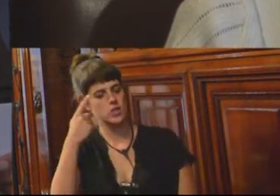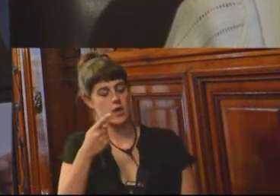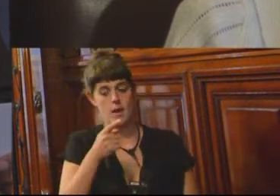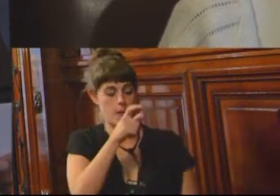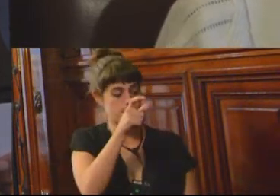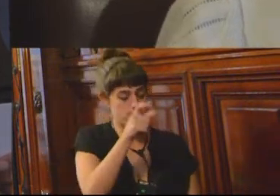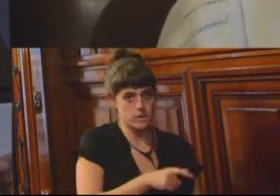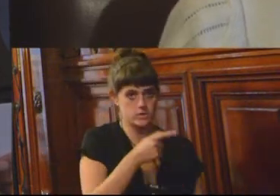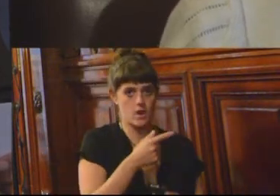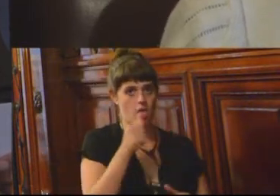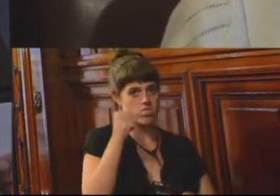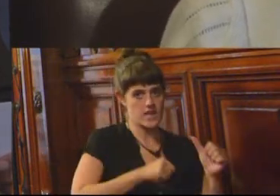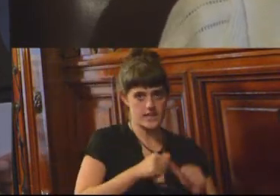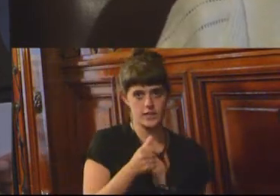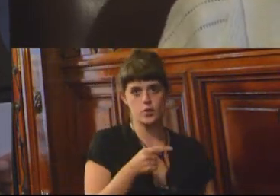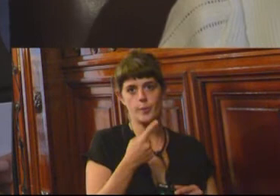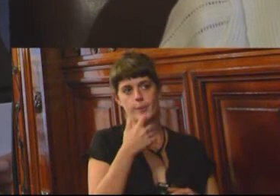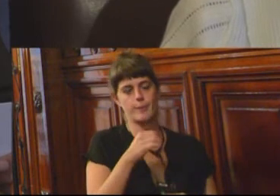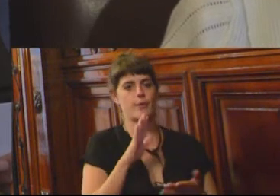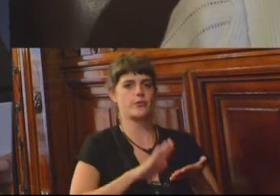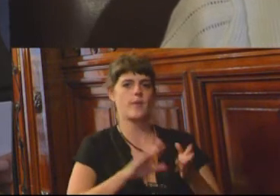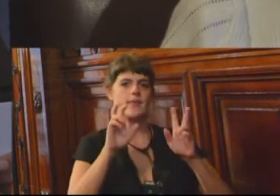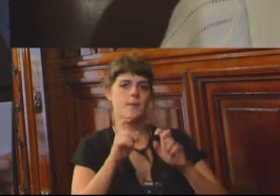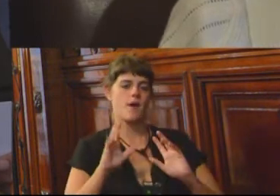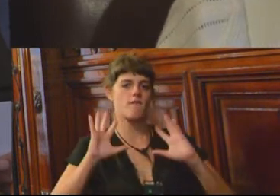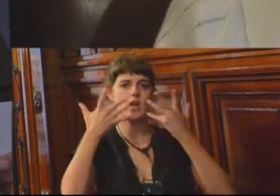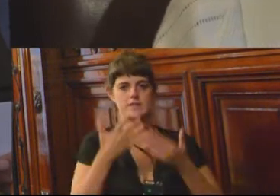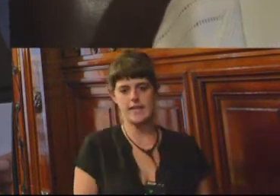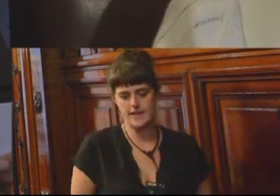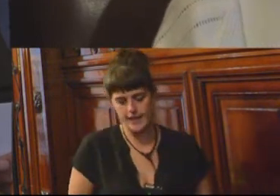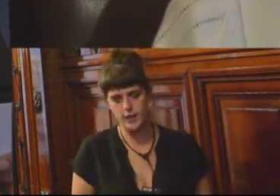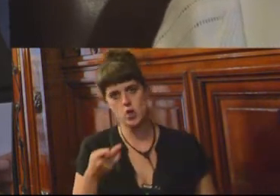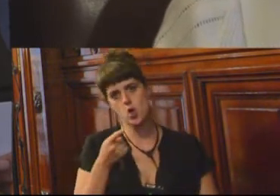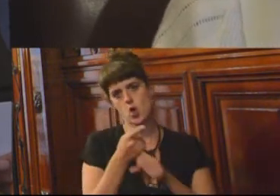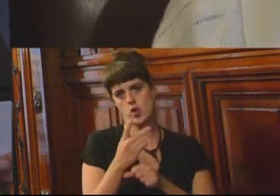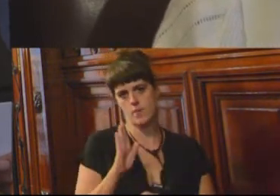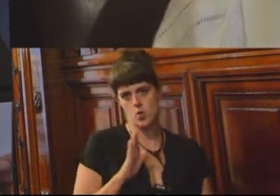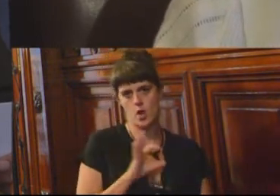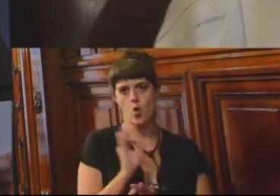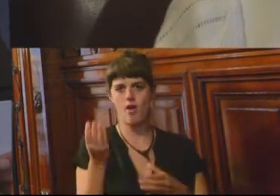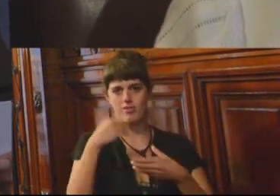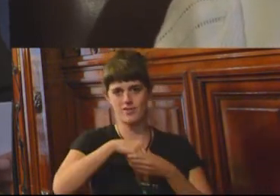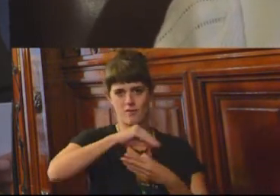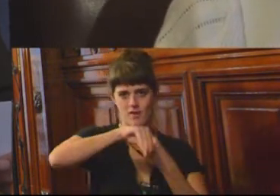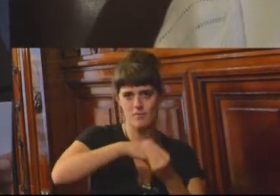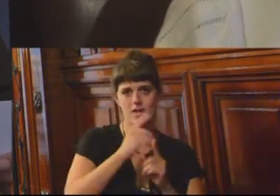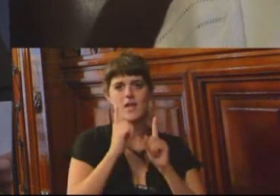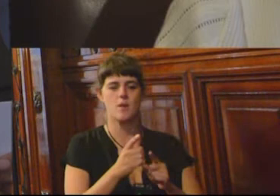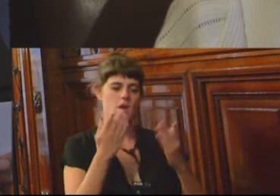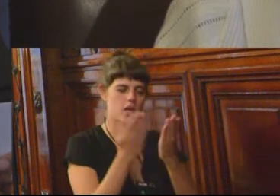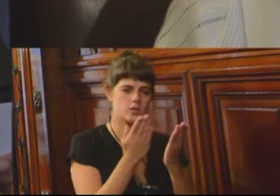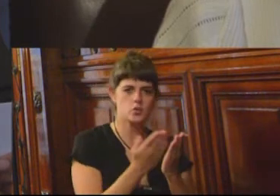aspectos relacionados con la violencia de género contra la mujer e intrafamiliar, la alfabetización, el estudio de la literatura, filosofía,